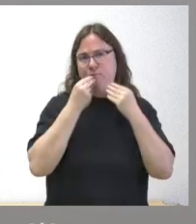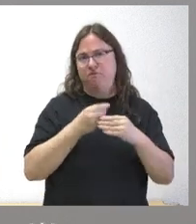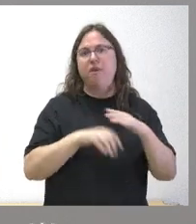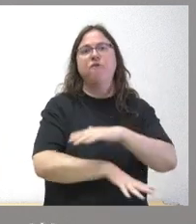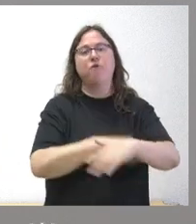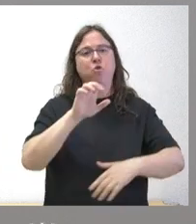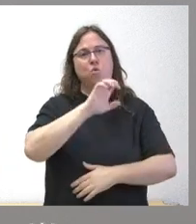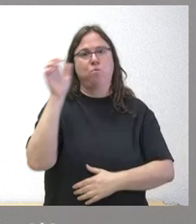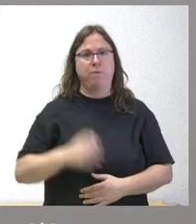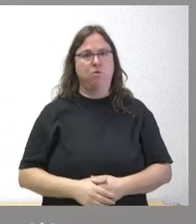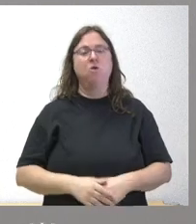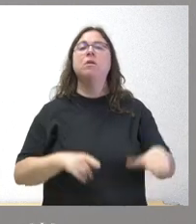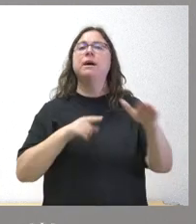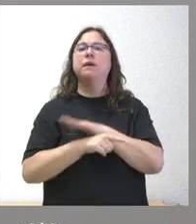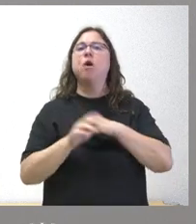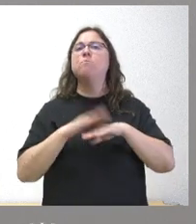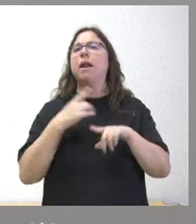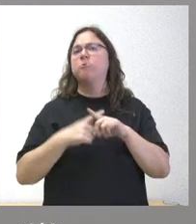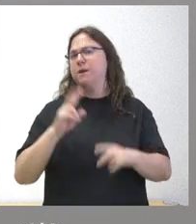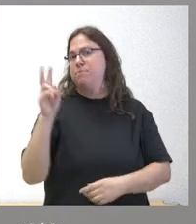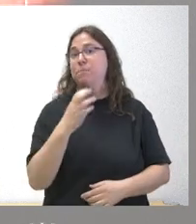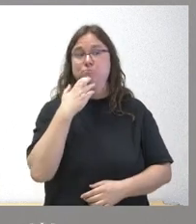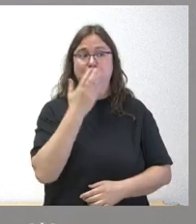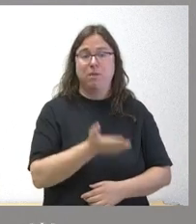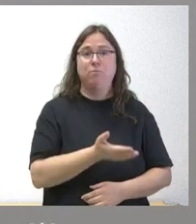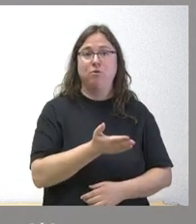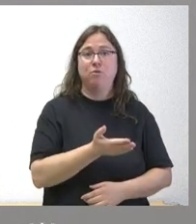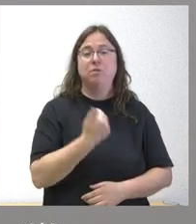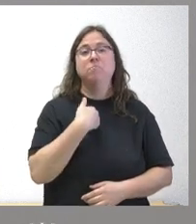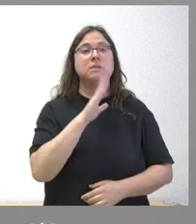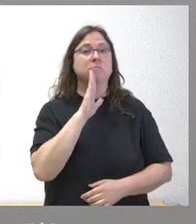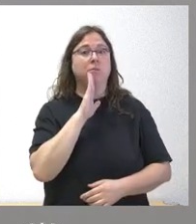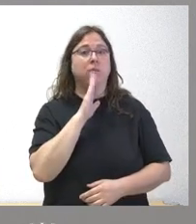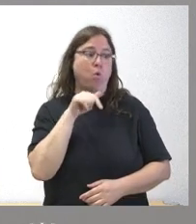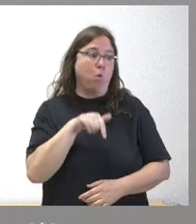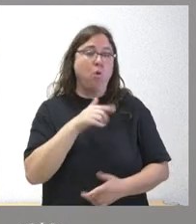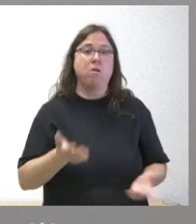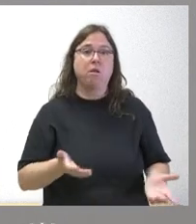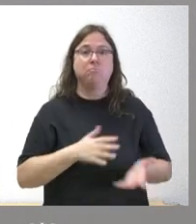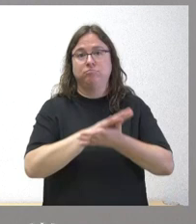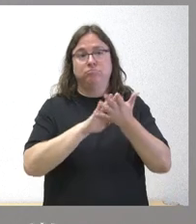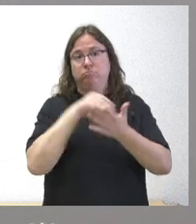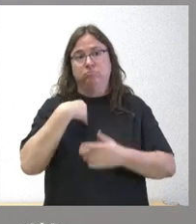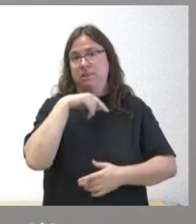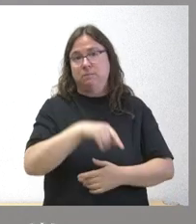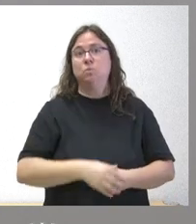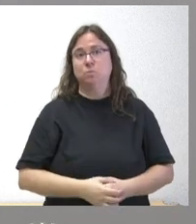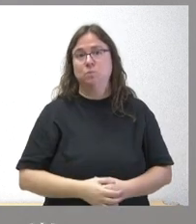europeos y los gestionamos para cosas útiles como es el caso que usted ha comentado y como es lo que hoy comentamos en esta misma